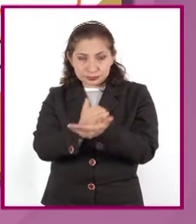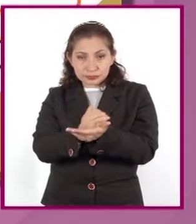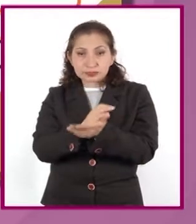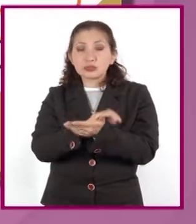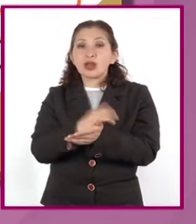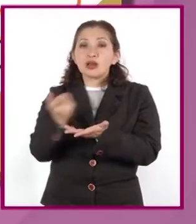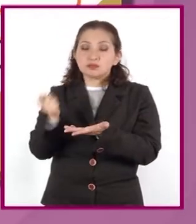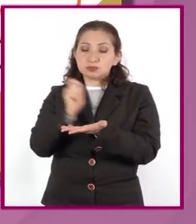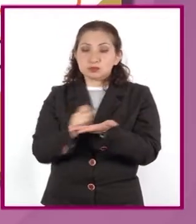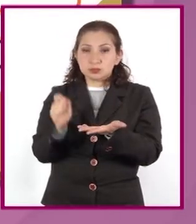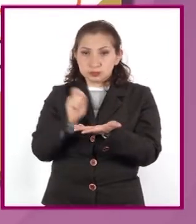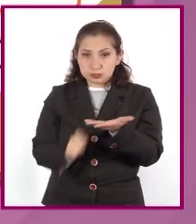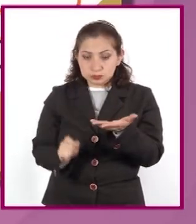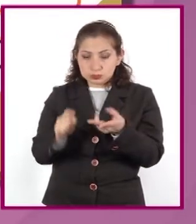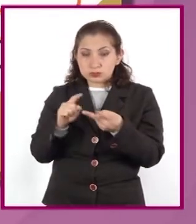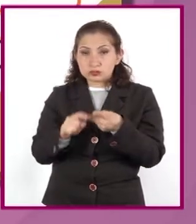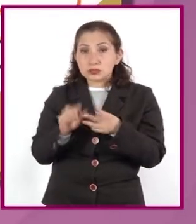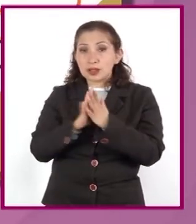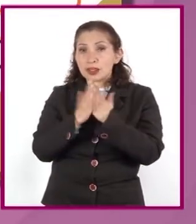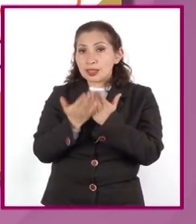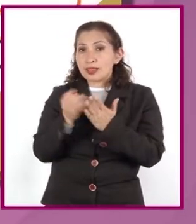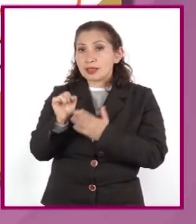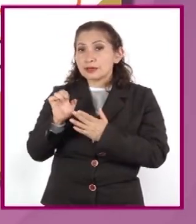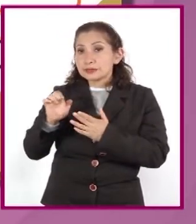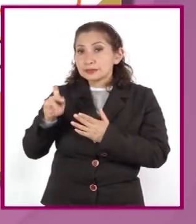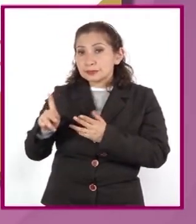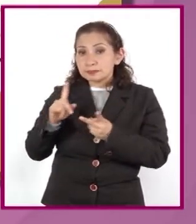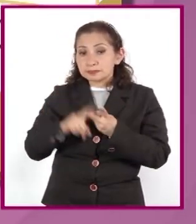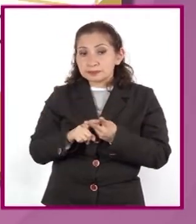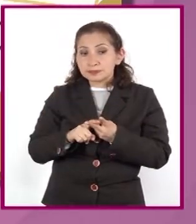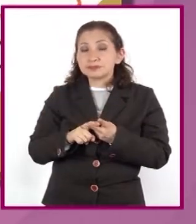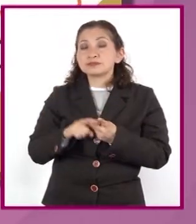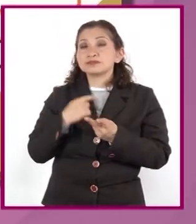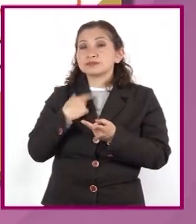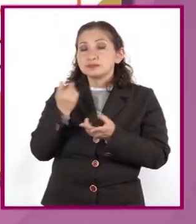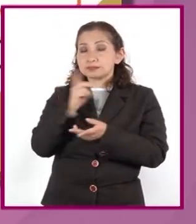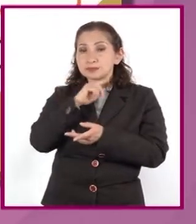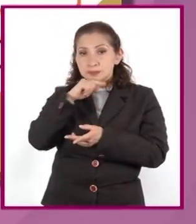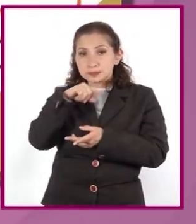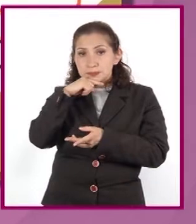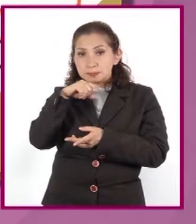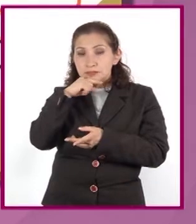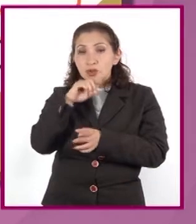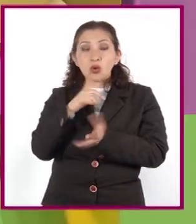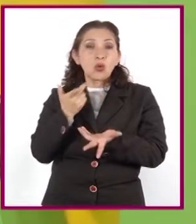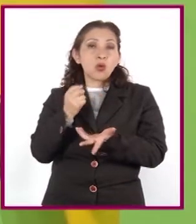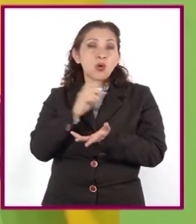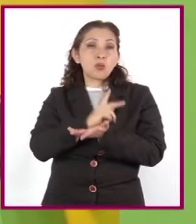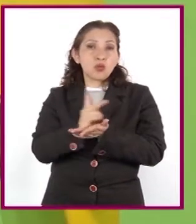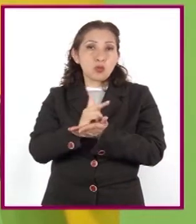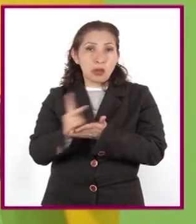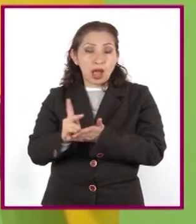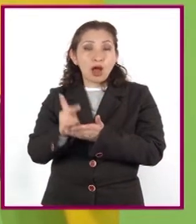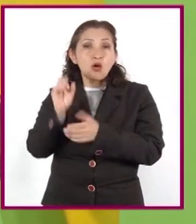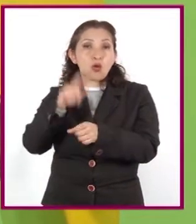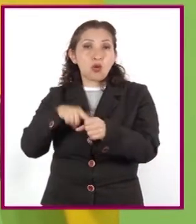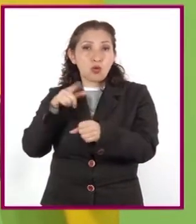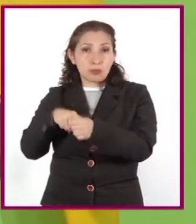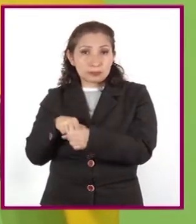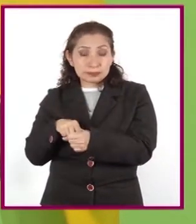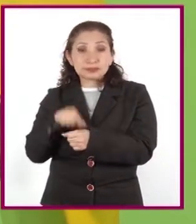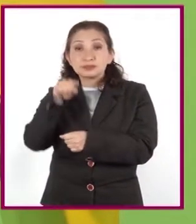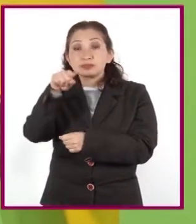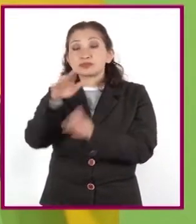libreta de notas, libro de texto, bolígrafos y lápices de colores. Les recomiendo